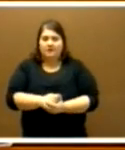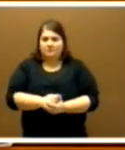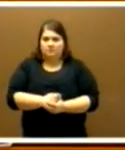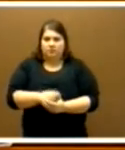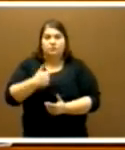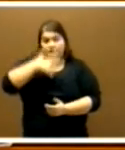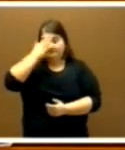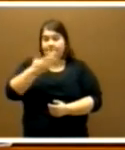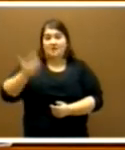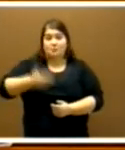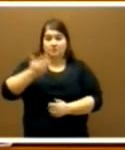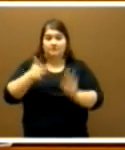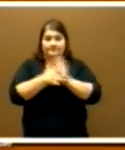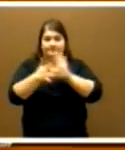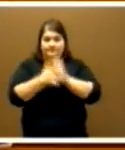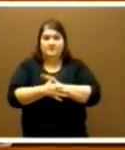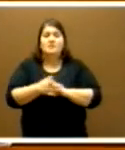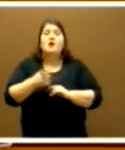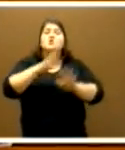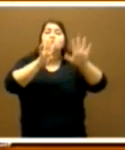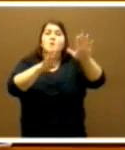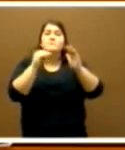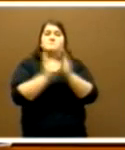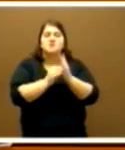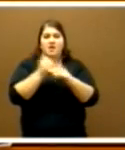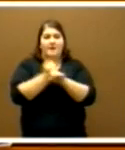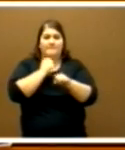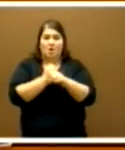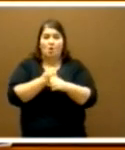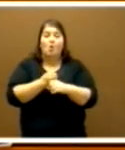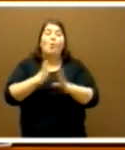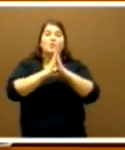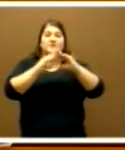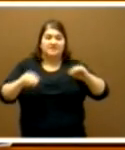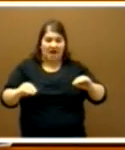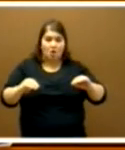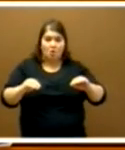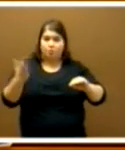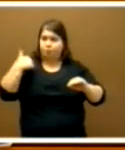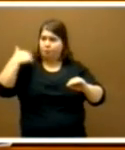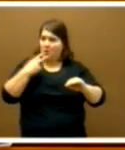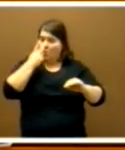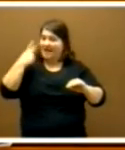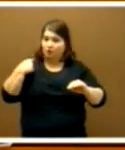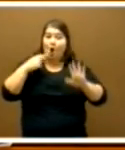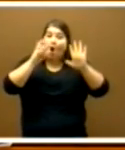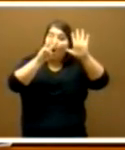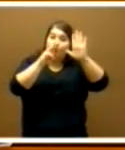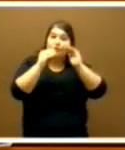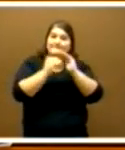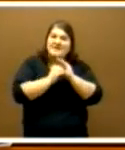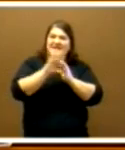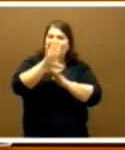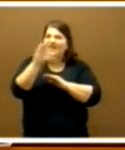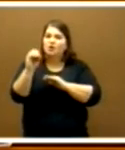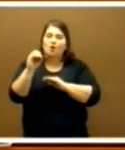que de los 9.000 empleos de universitarios que se consiguieron en los últimos dos años, 8.500 empleos eran